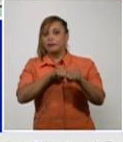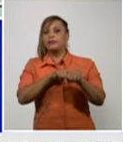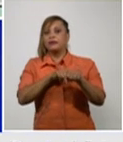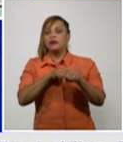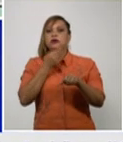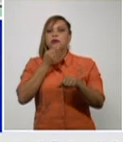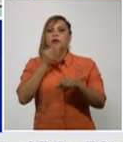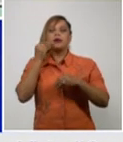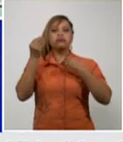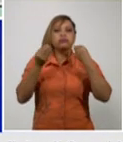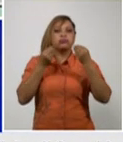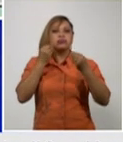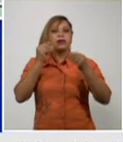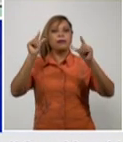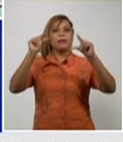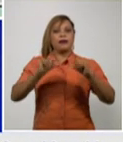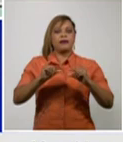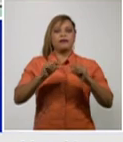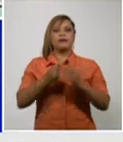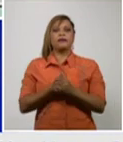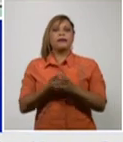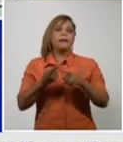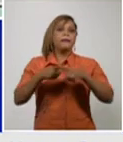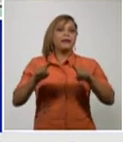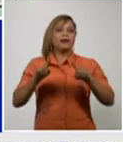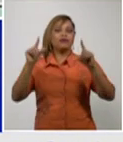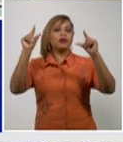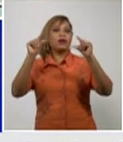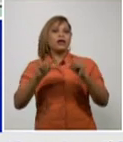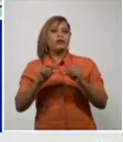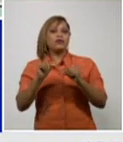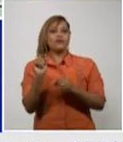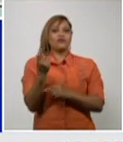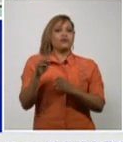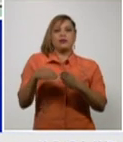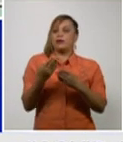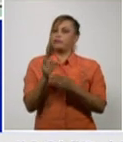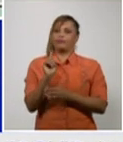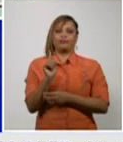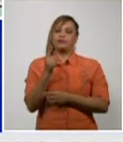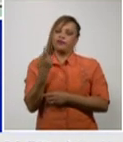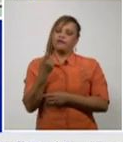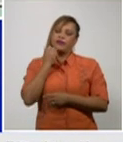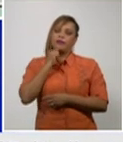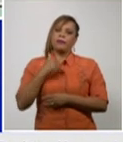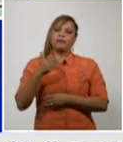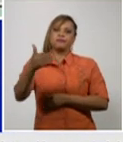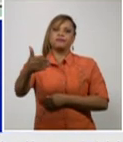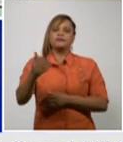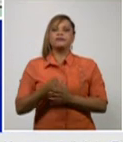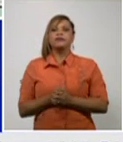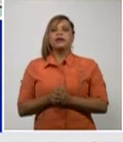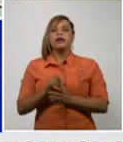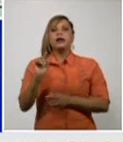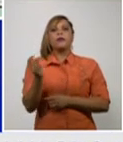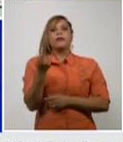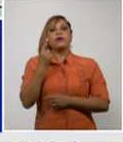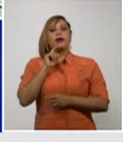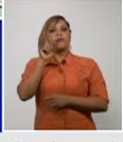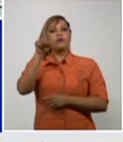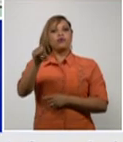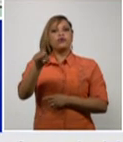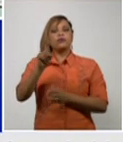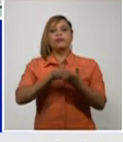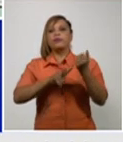análisis que no es el caso de una reducción de un día y por último la provincia de